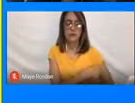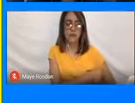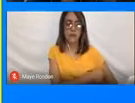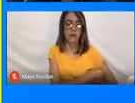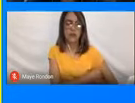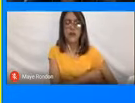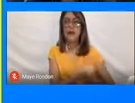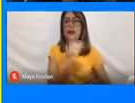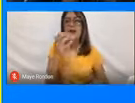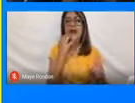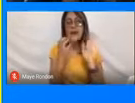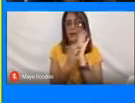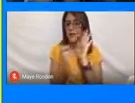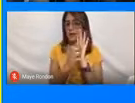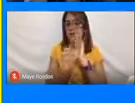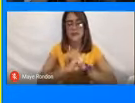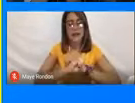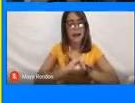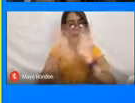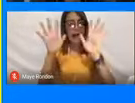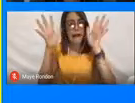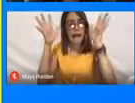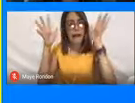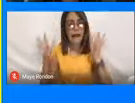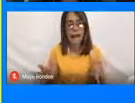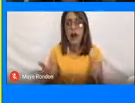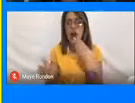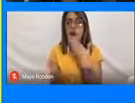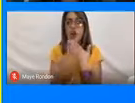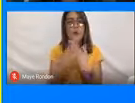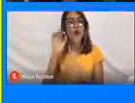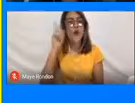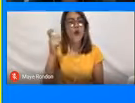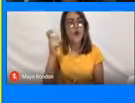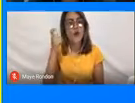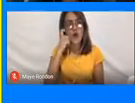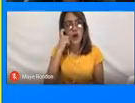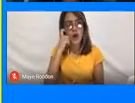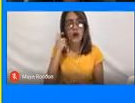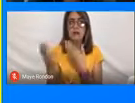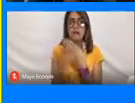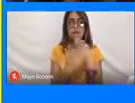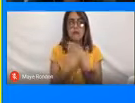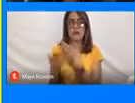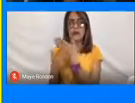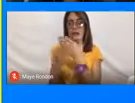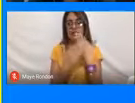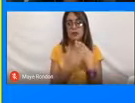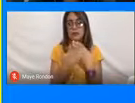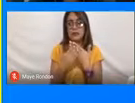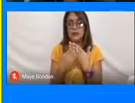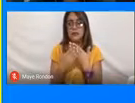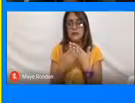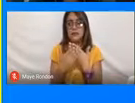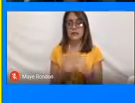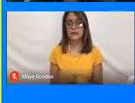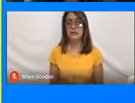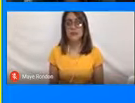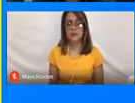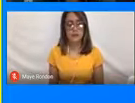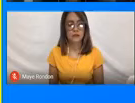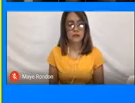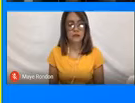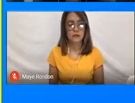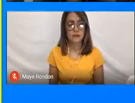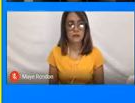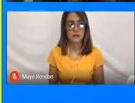más vívido que podemos tener de este numeral. Siguiente, por